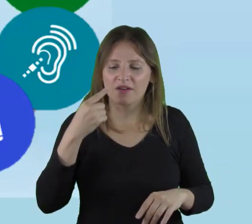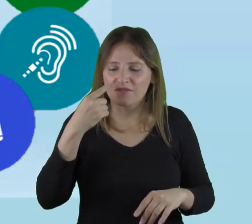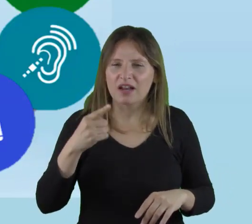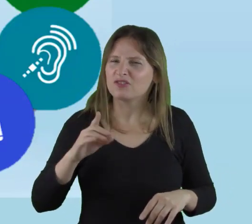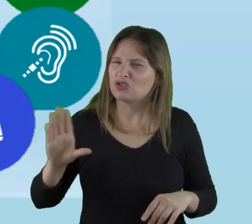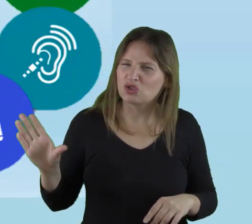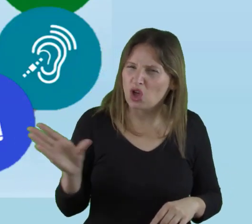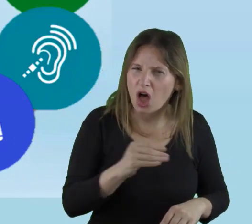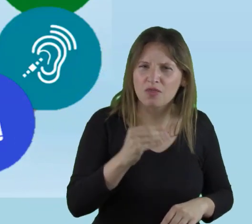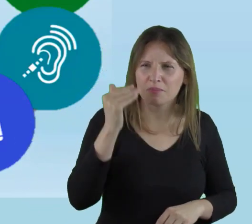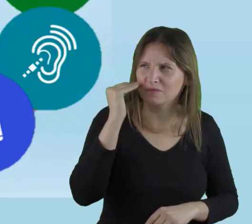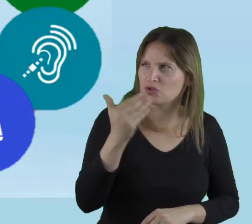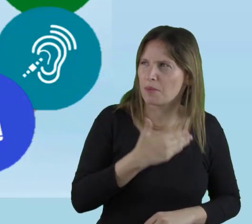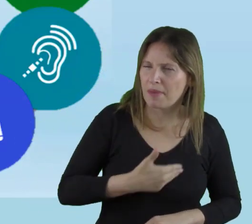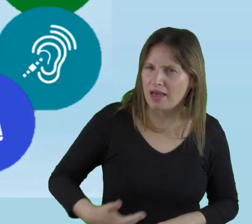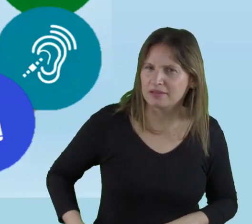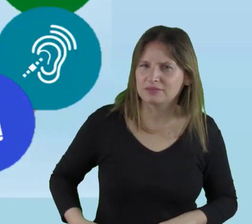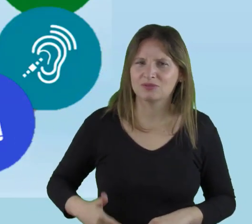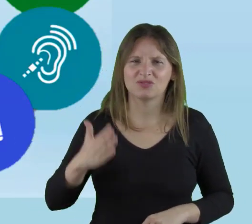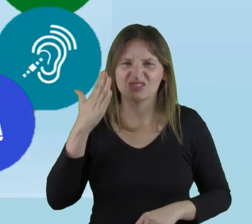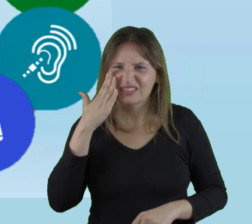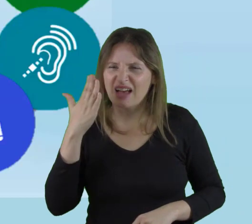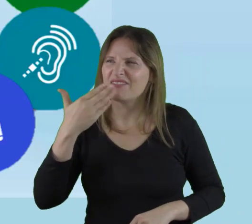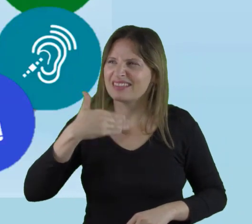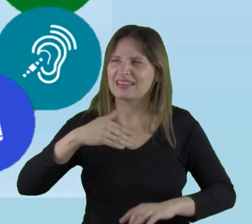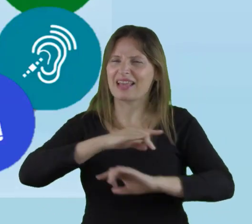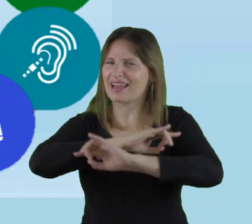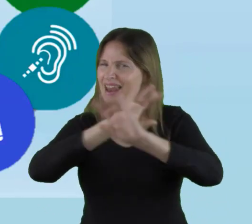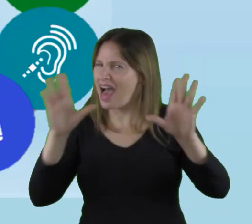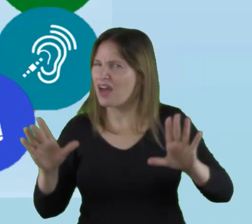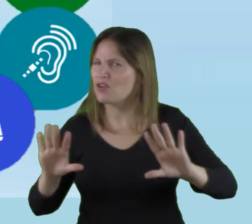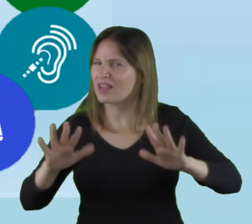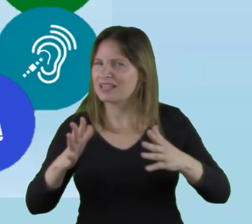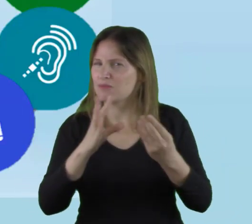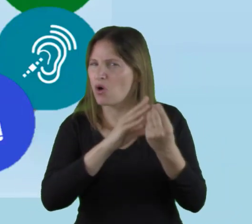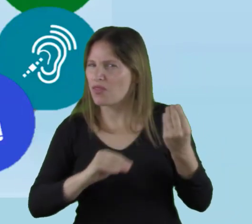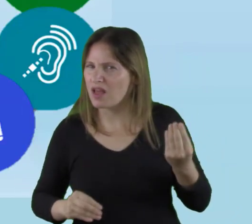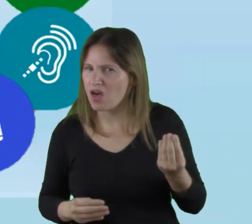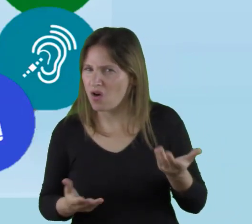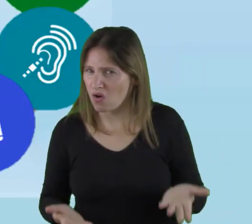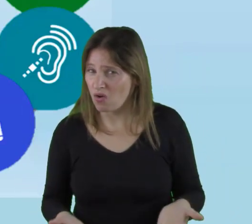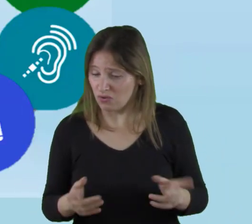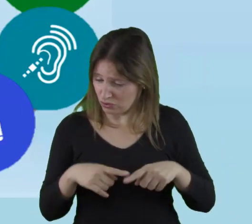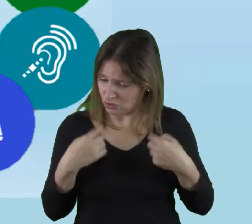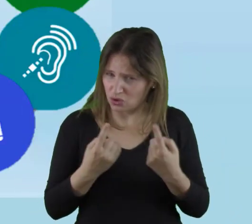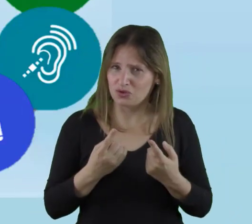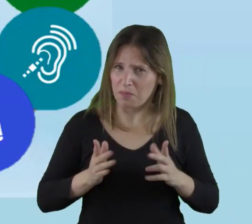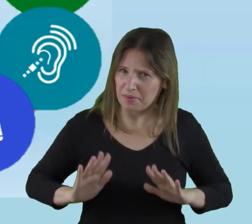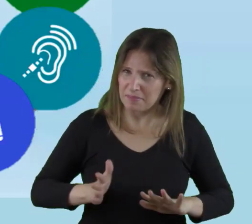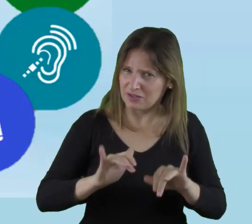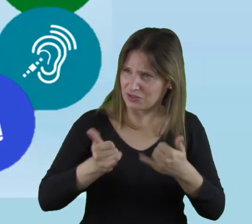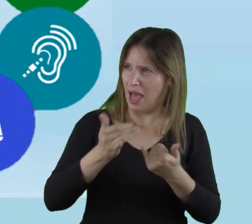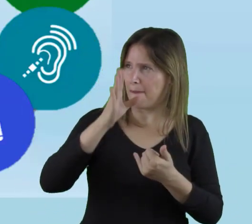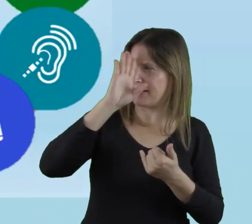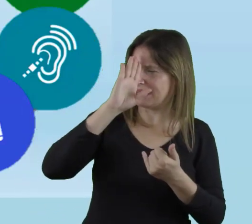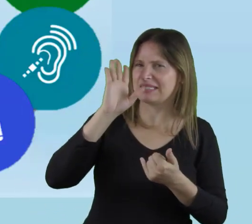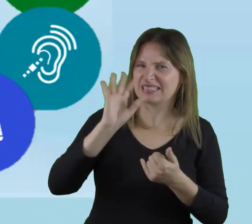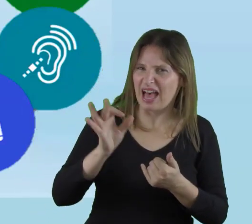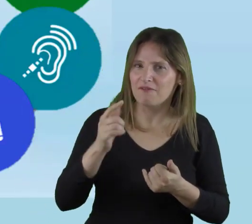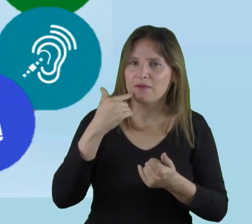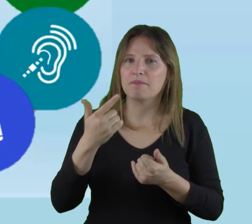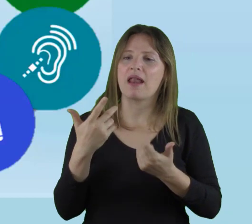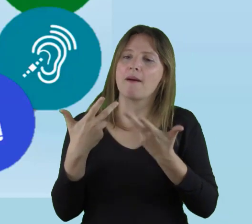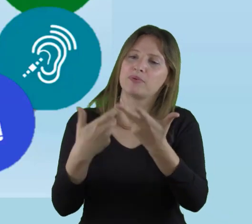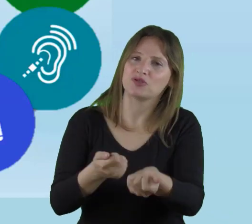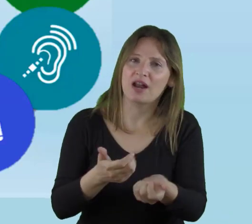que ver si todos los profesionales de la educación tenemos claro estos paradigmas. Estamos preparados para acoger a estos